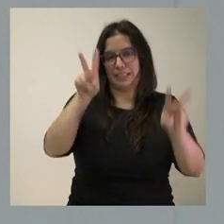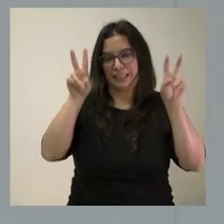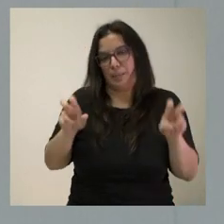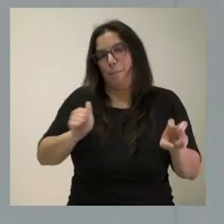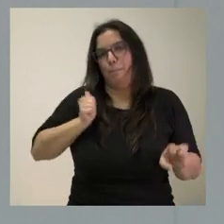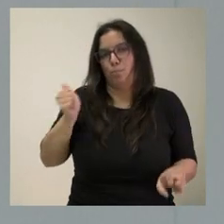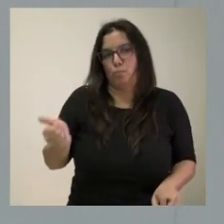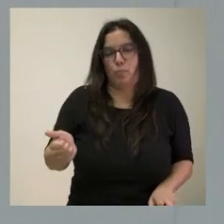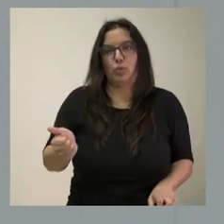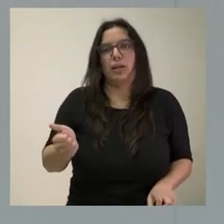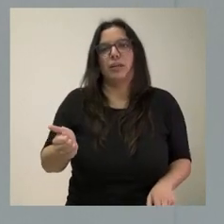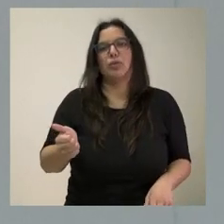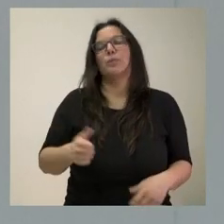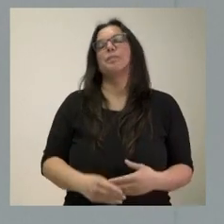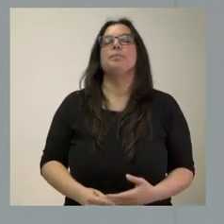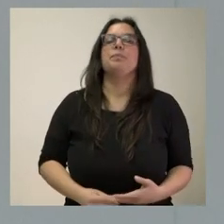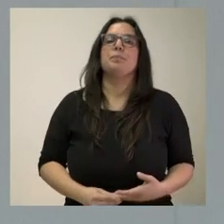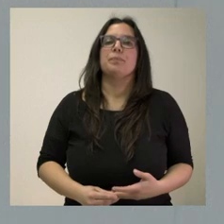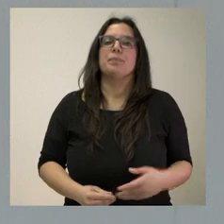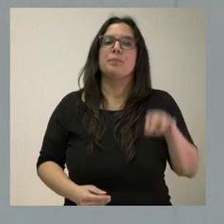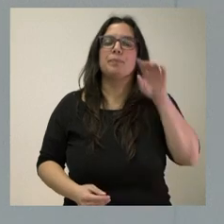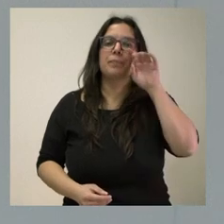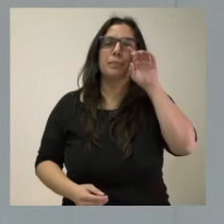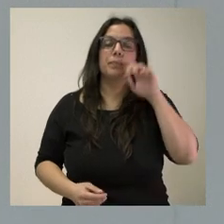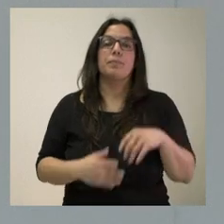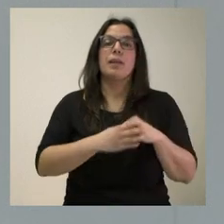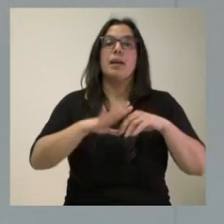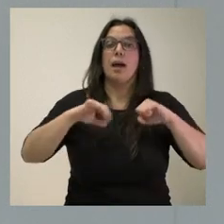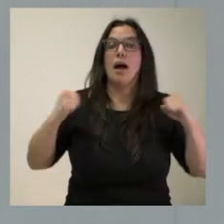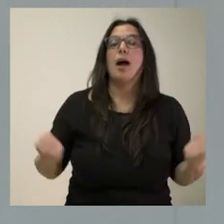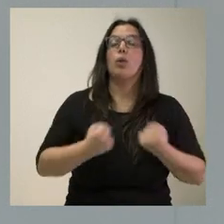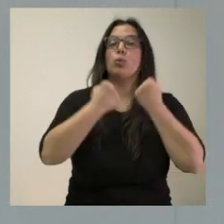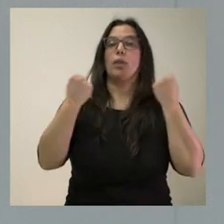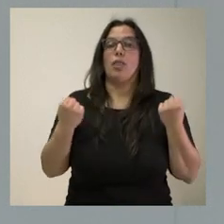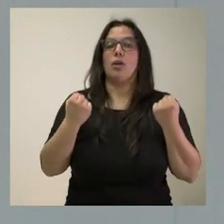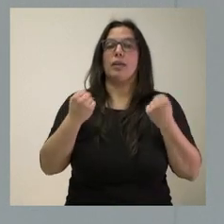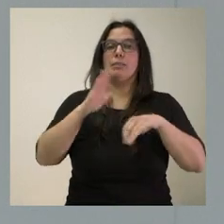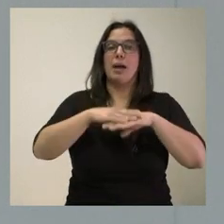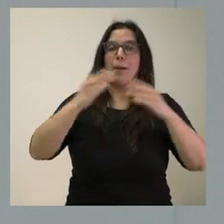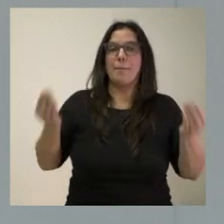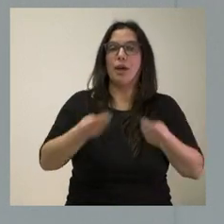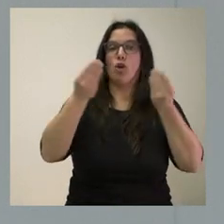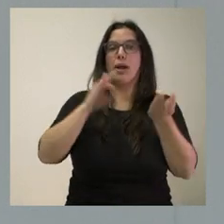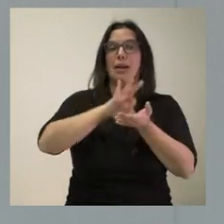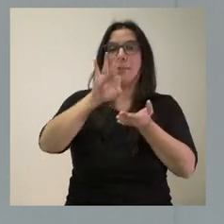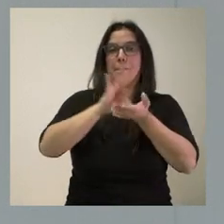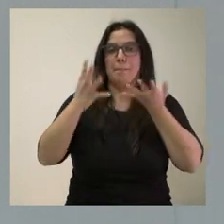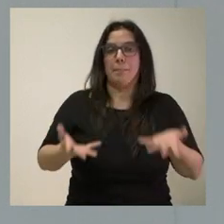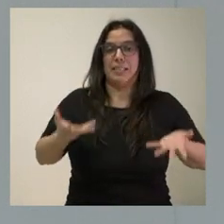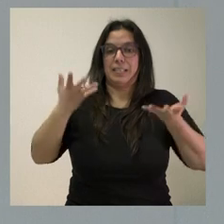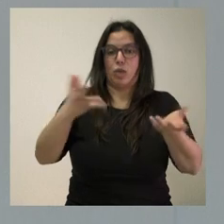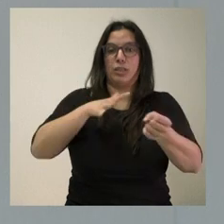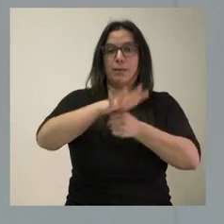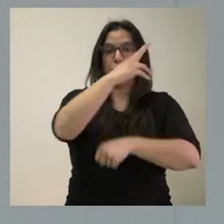en relación con su pregunta, las actuaciones de mejora de las prestaciones en el ámbito